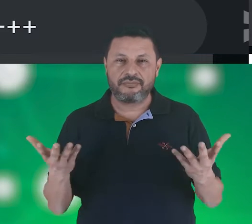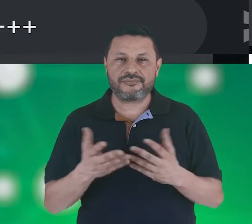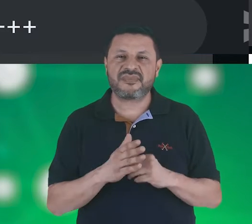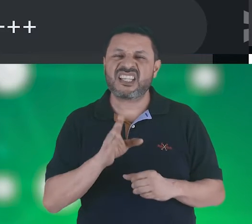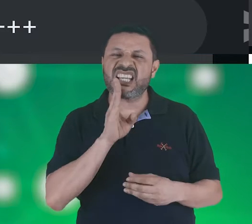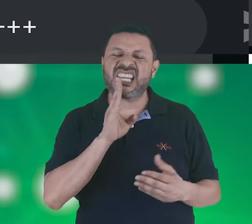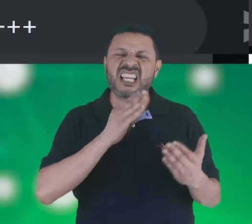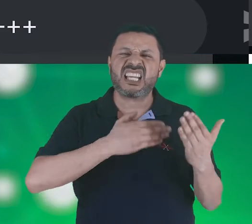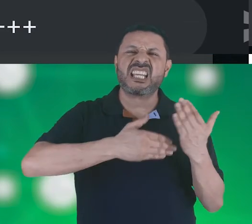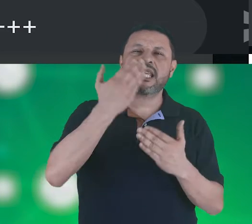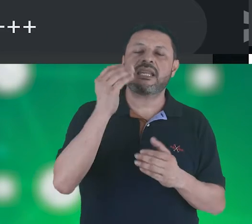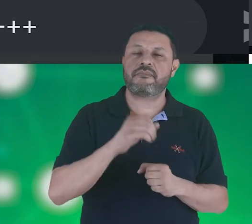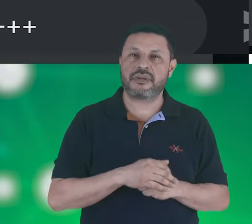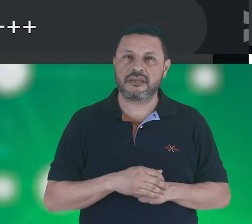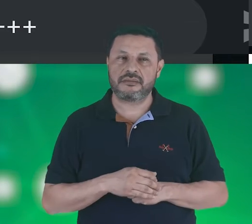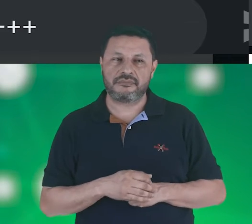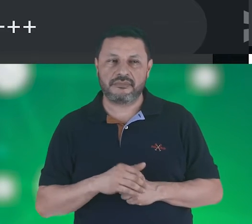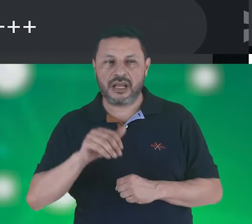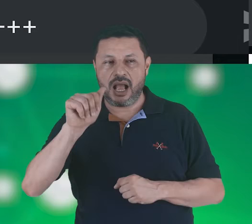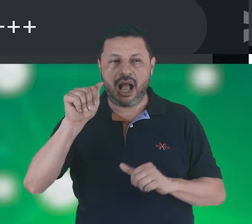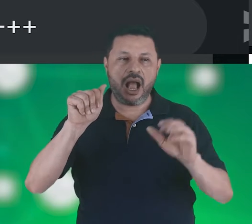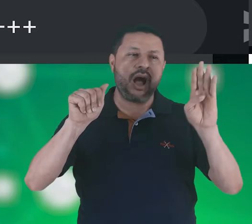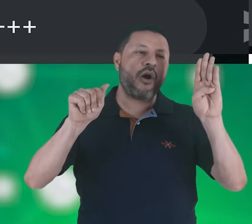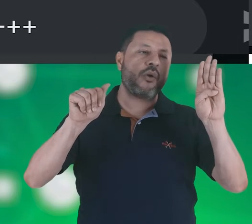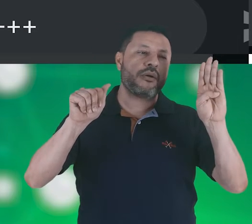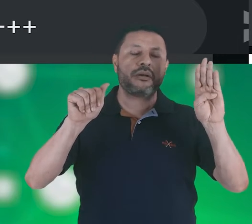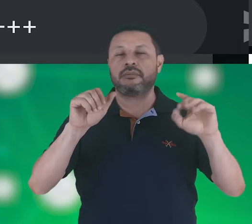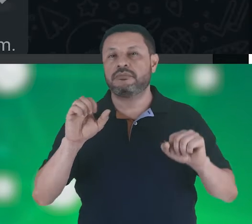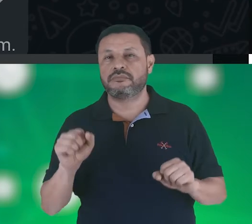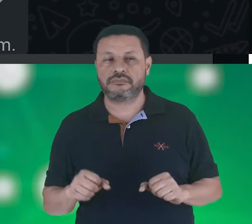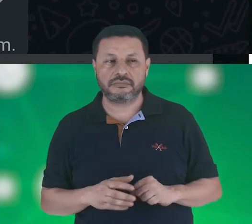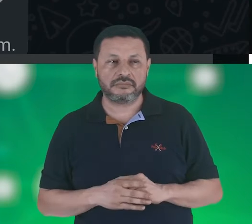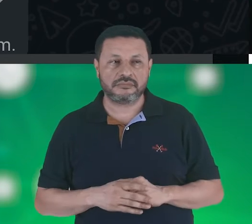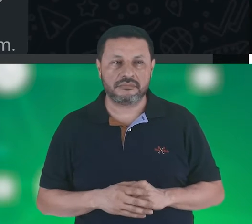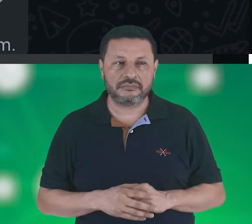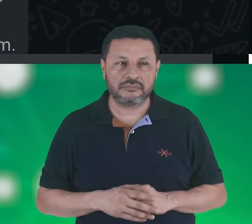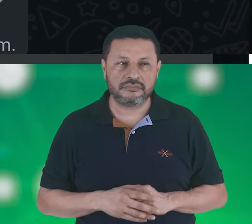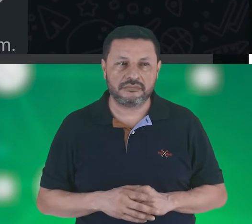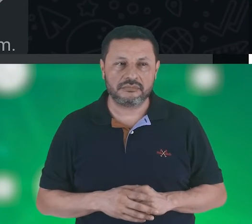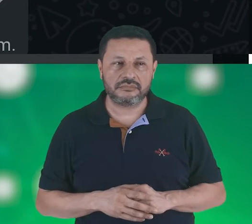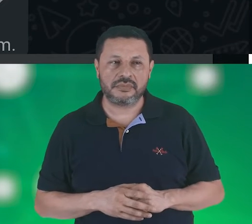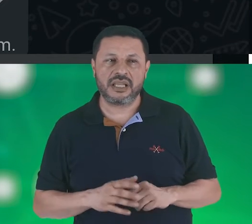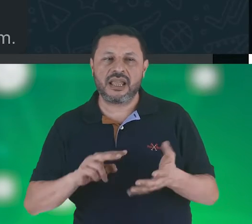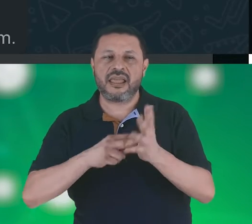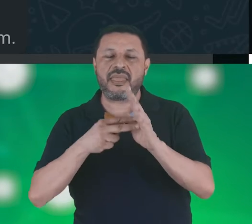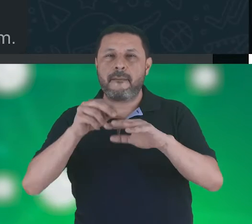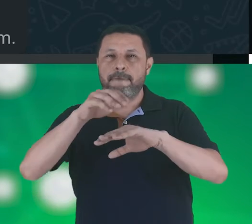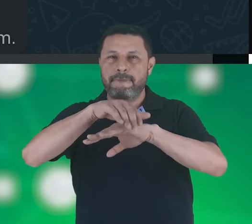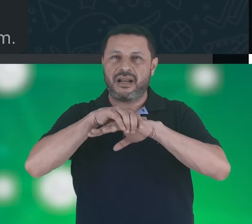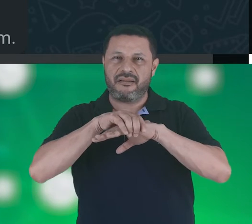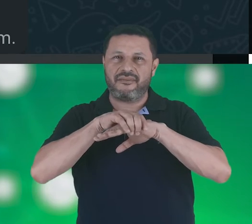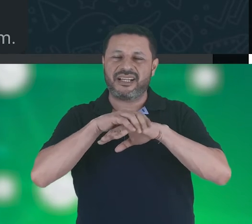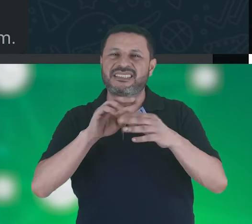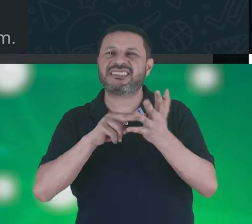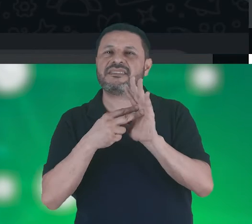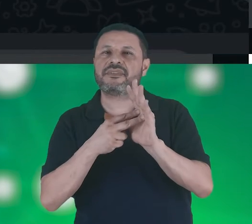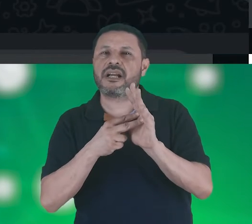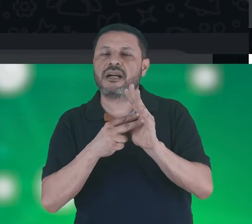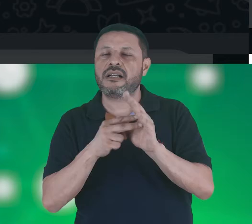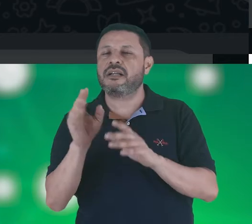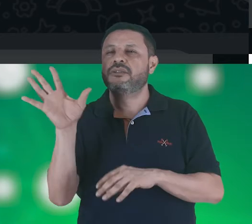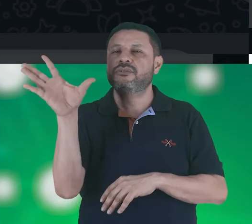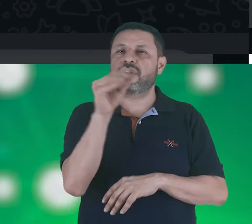qué equipo ganó el sorteo. Posteriormente, utiliza el comando quiet, please play,